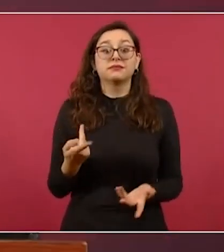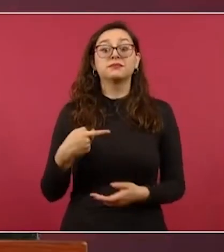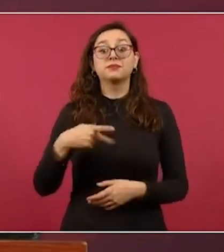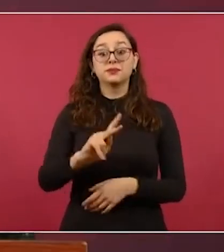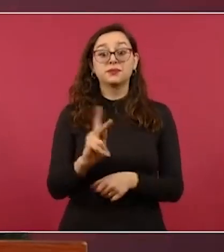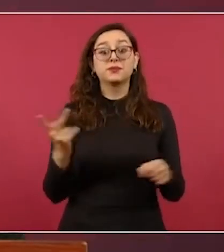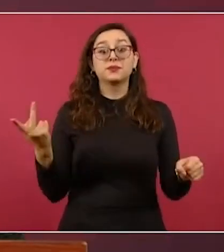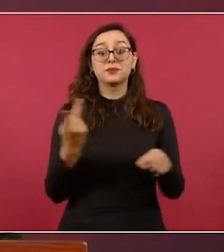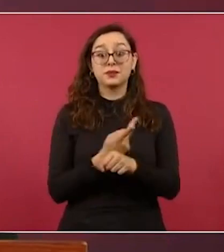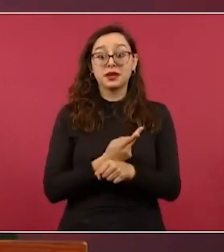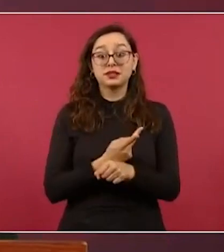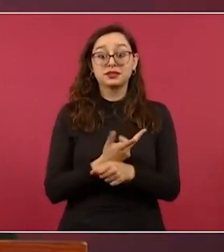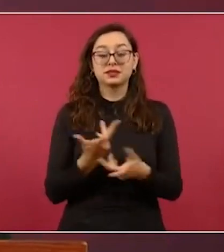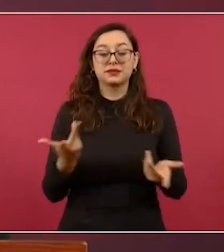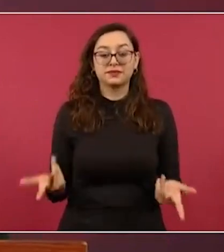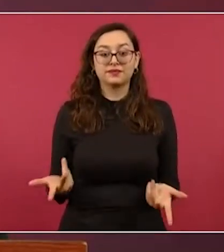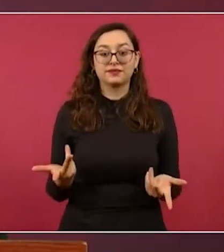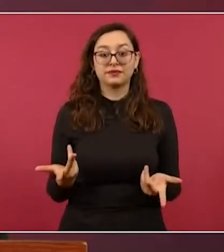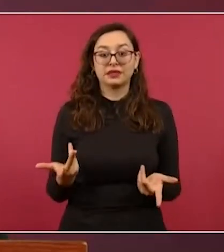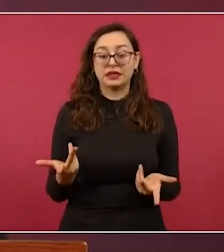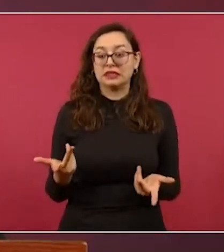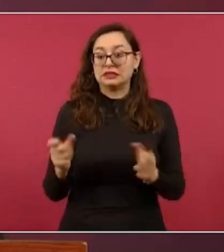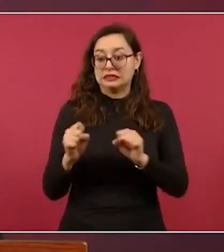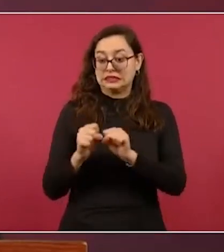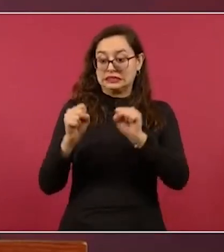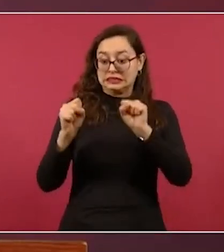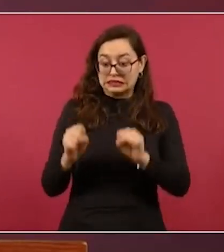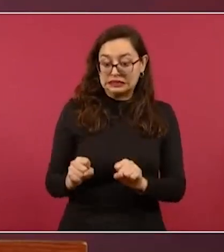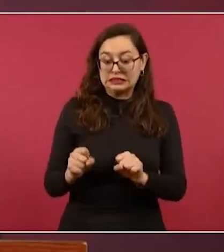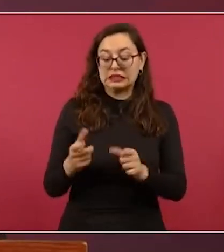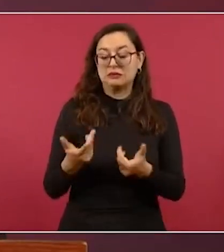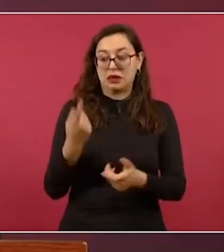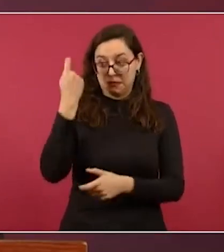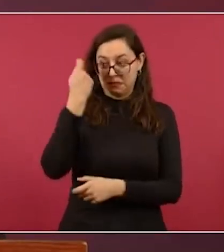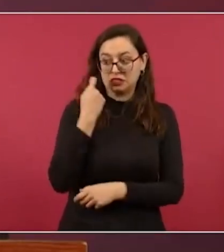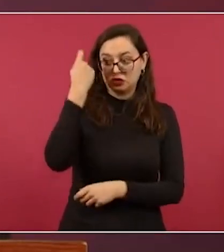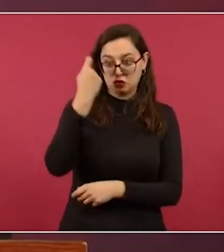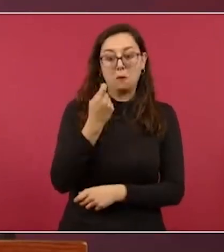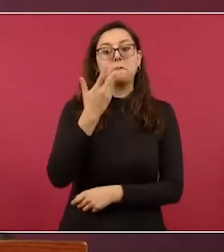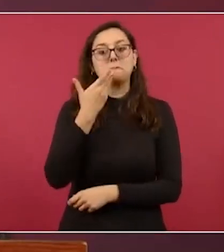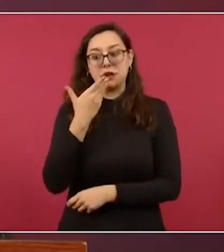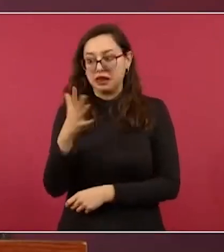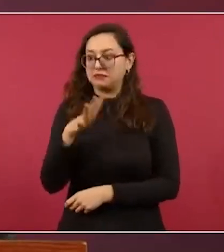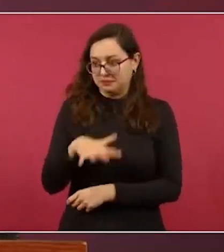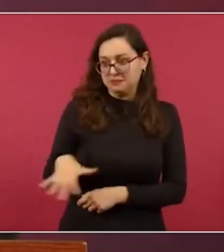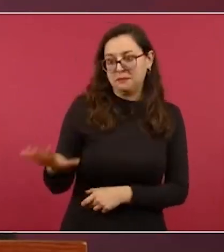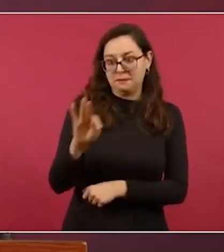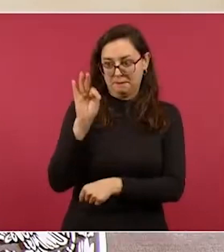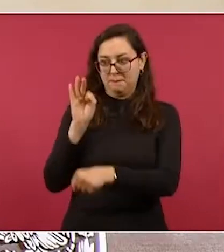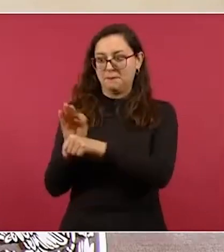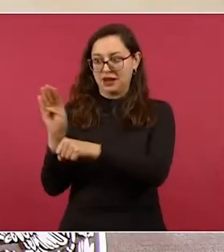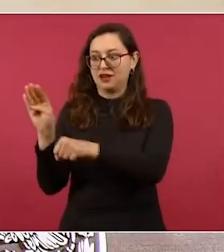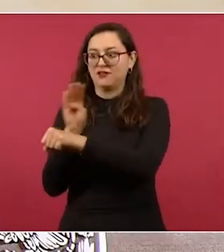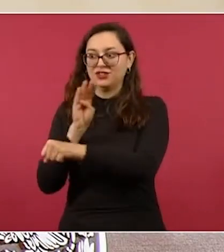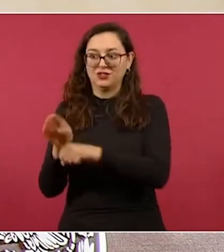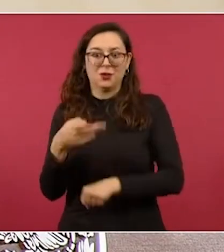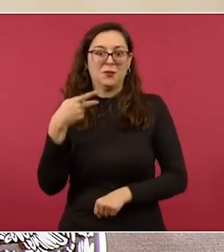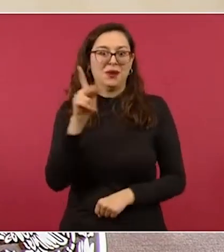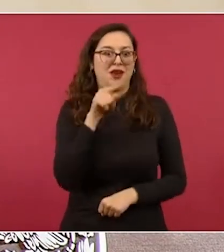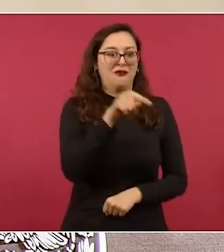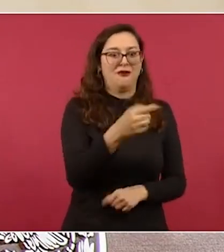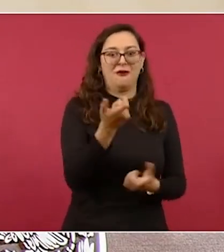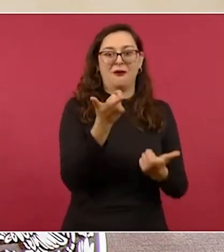venía con los años generando un pasivo laboral muy grande que estaba poniendo